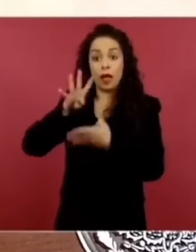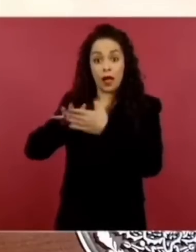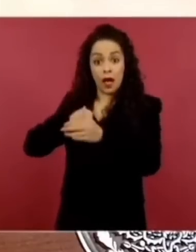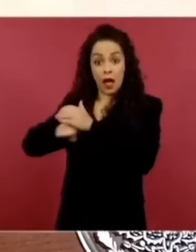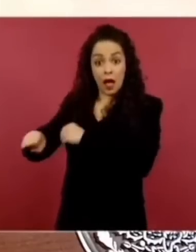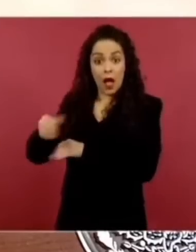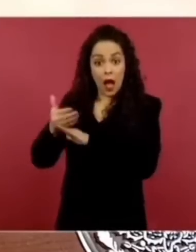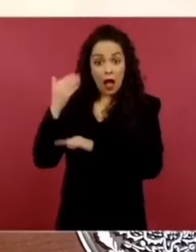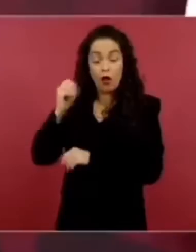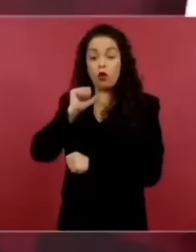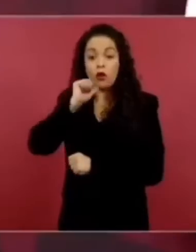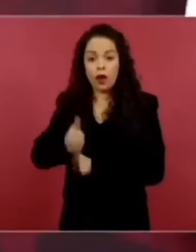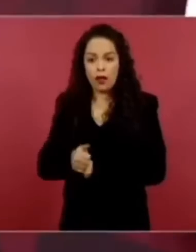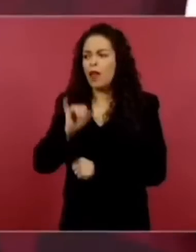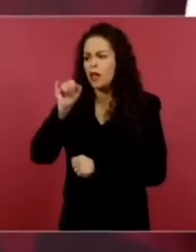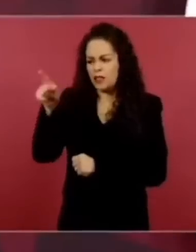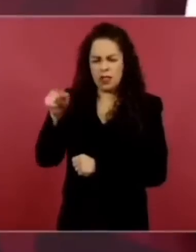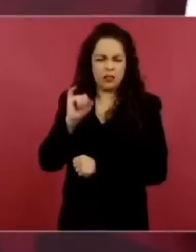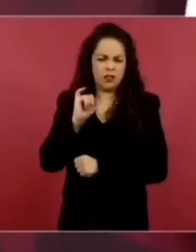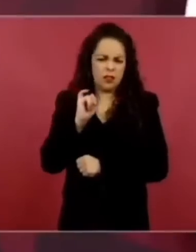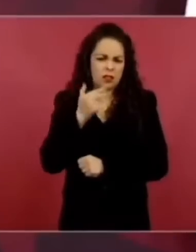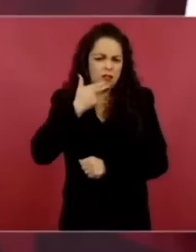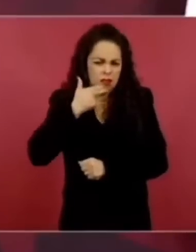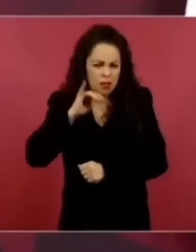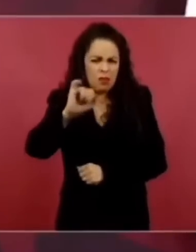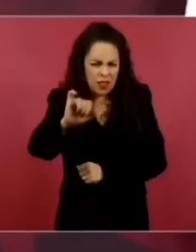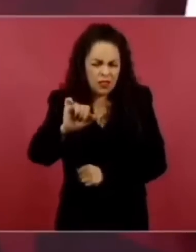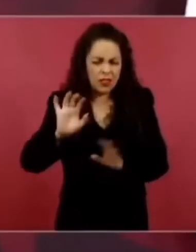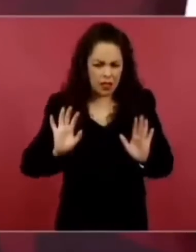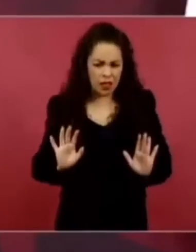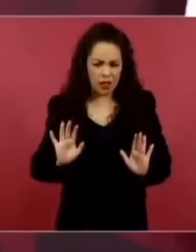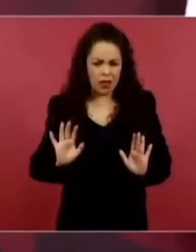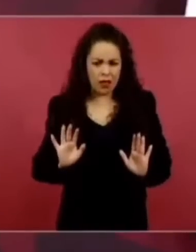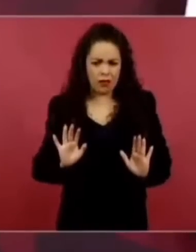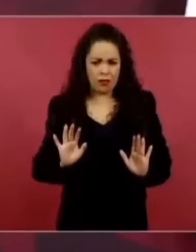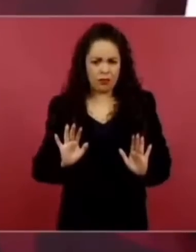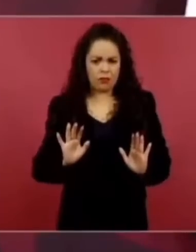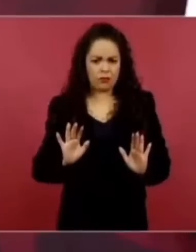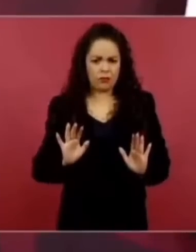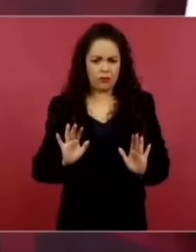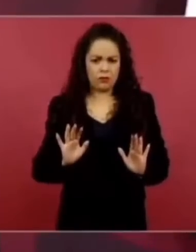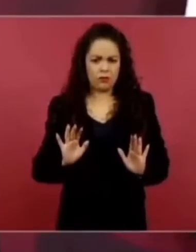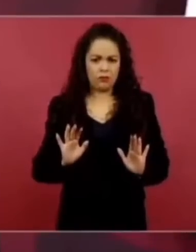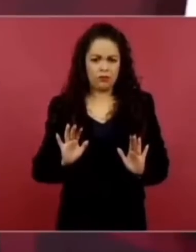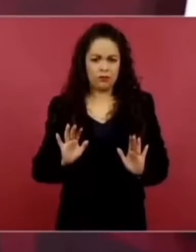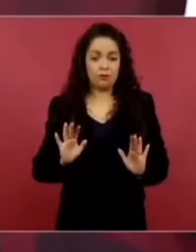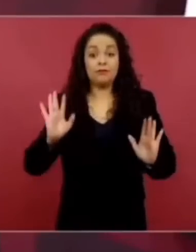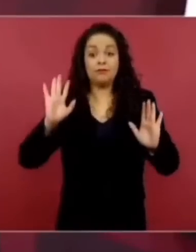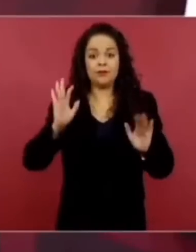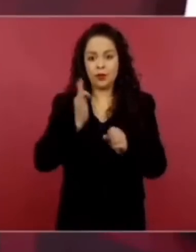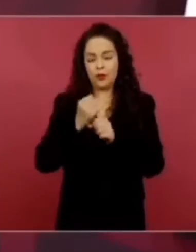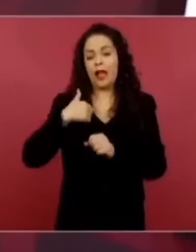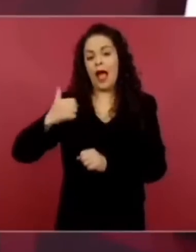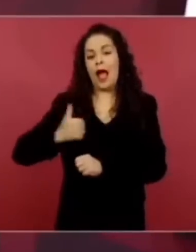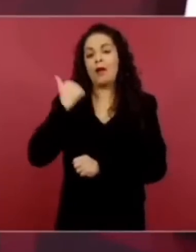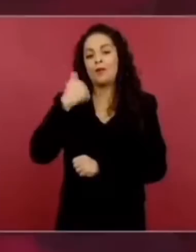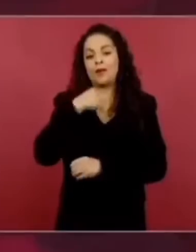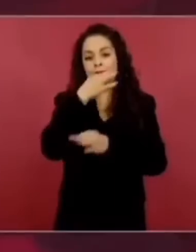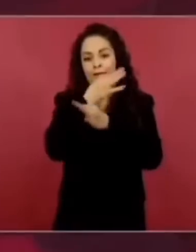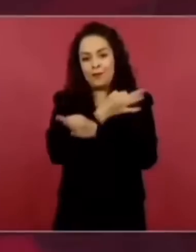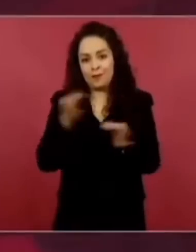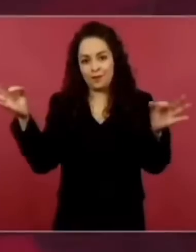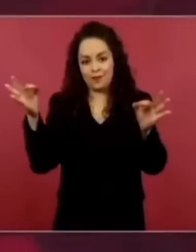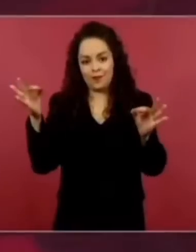funciona, sí es bueno, no lo estoy negando, y ahora se puede obtener aprovecho por